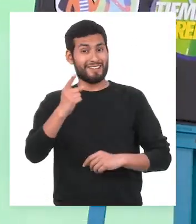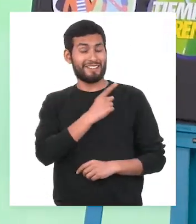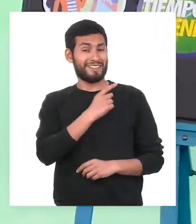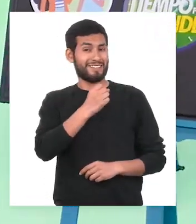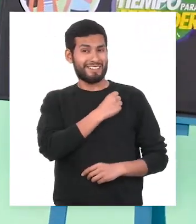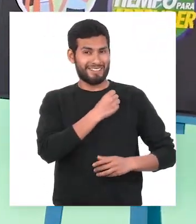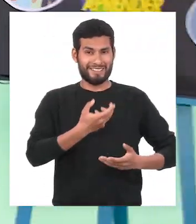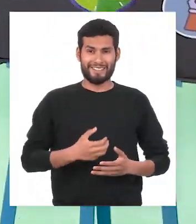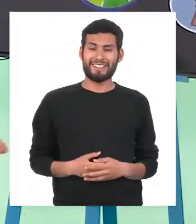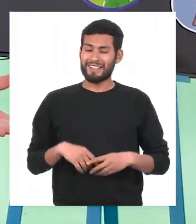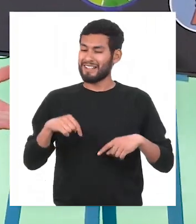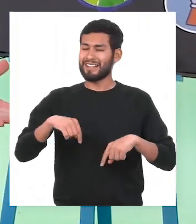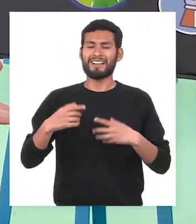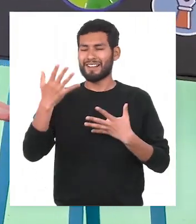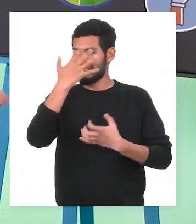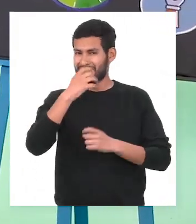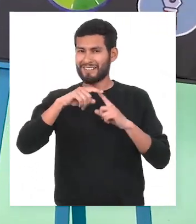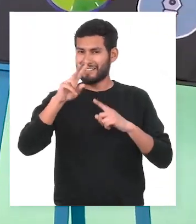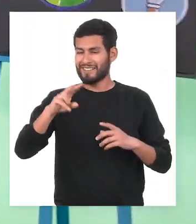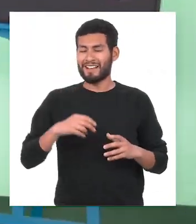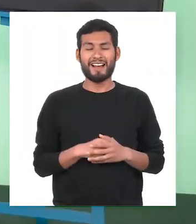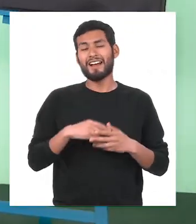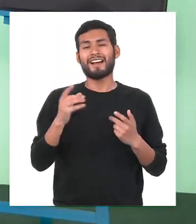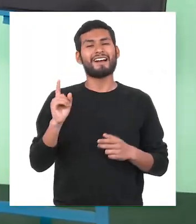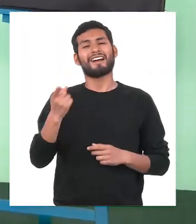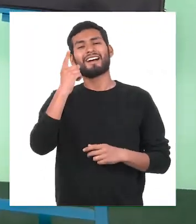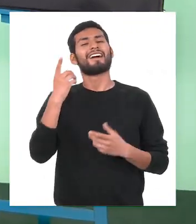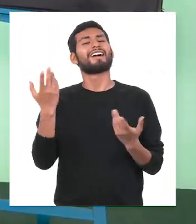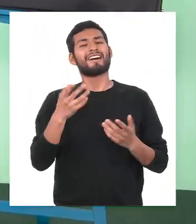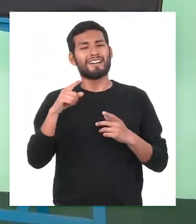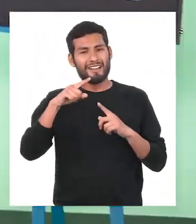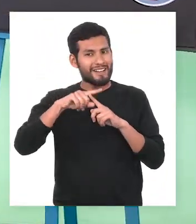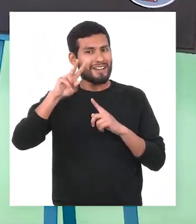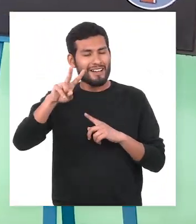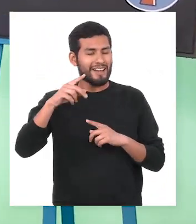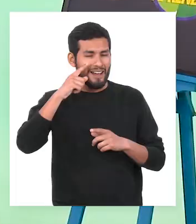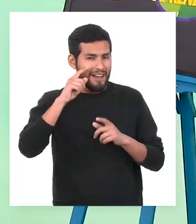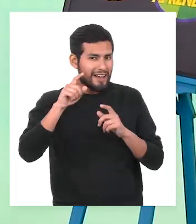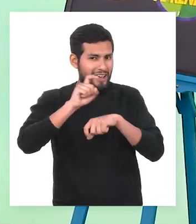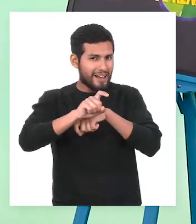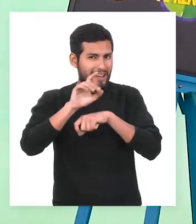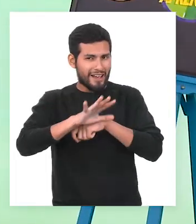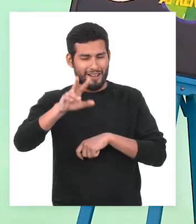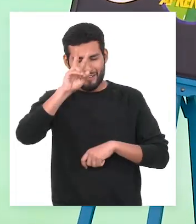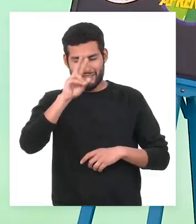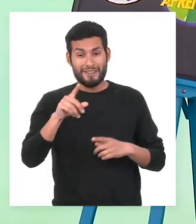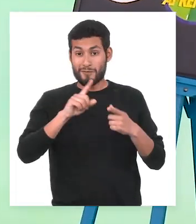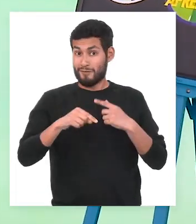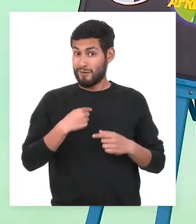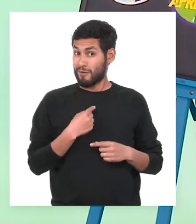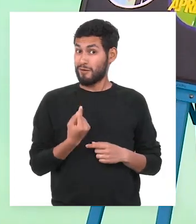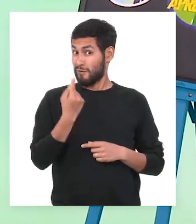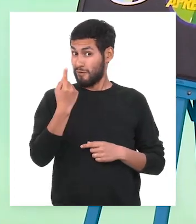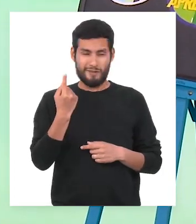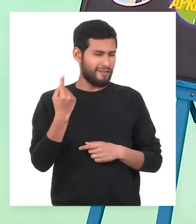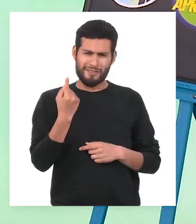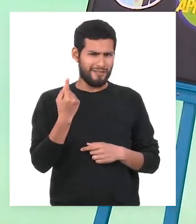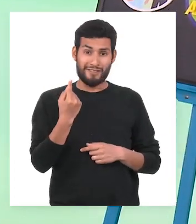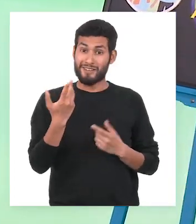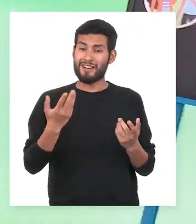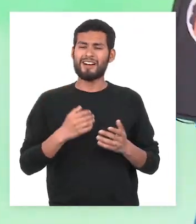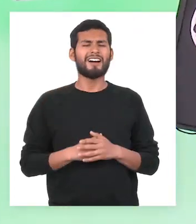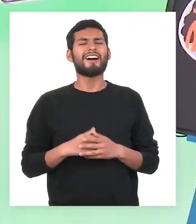Primero de Secundaria, solo por USMPTV, el primer canal educativo del Perú. Pero no estoy solo en esta aventura del área de